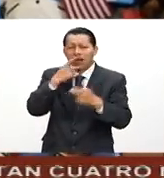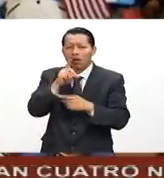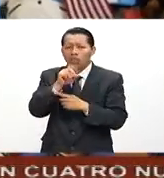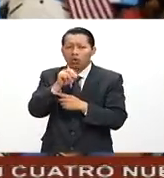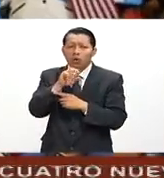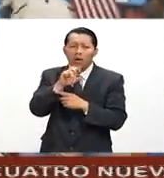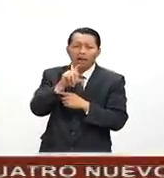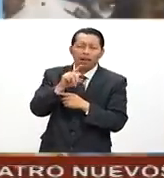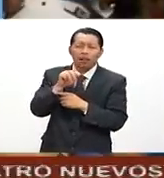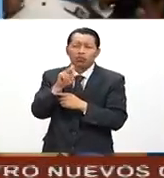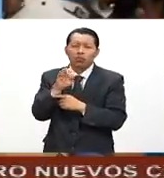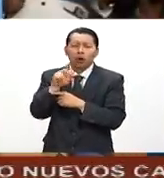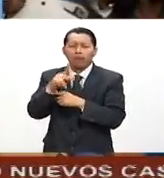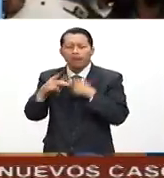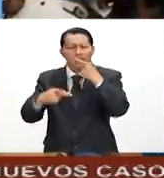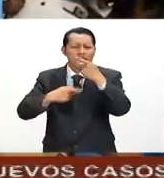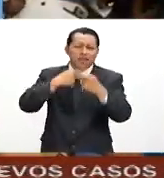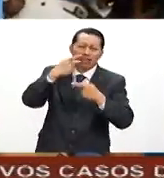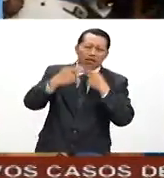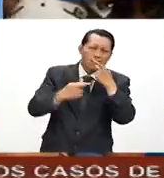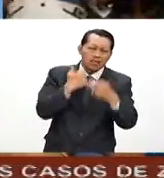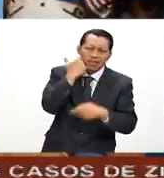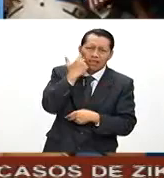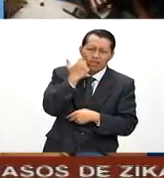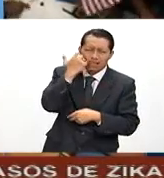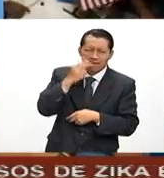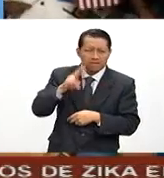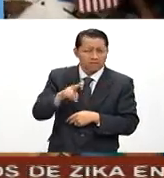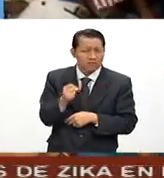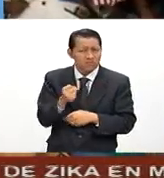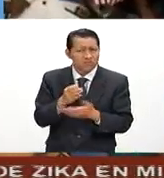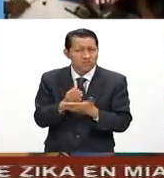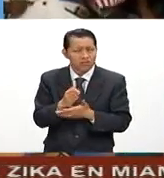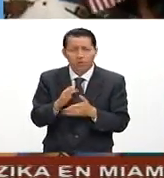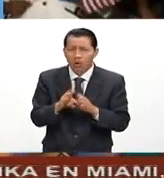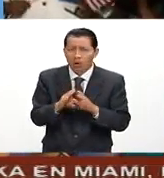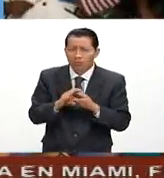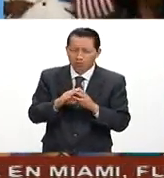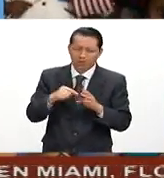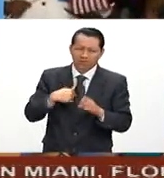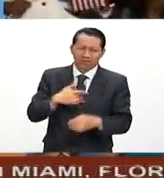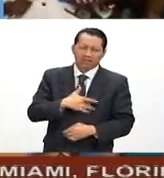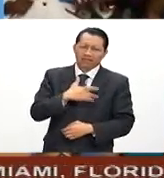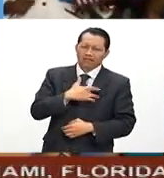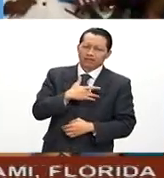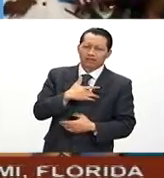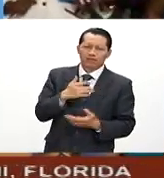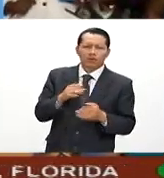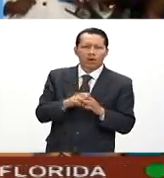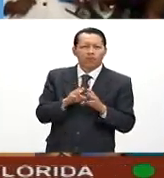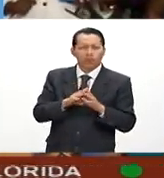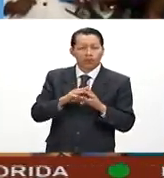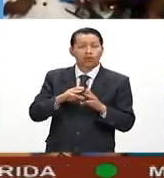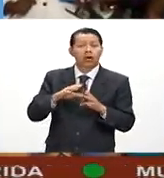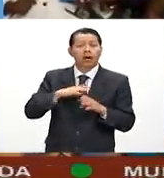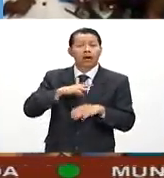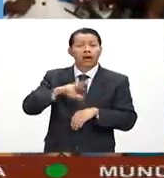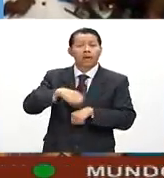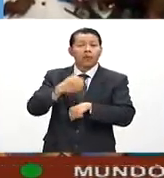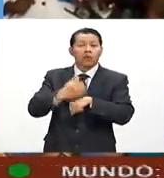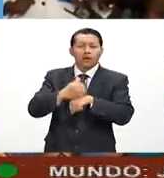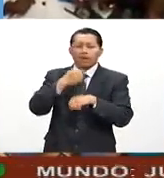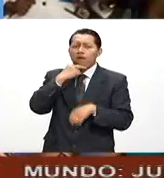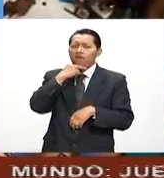Trump que cruzan la línea. Estoy conmovida por los republicanos que alzan la voz